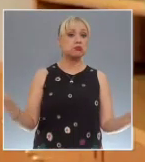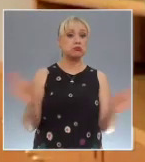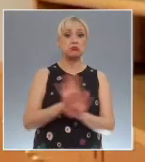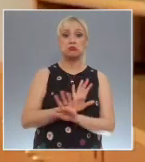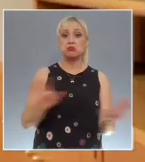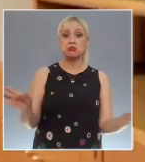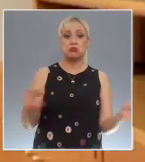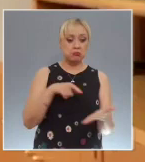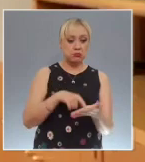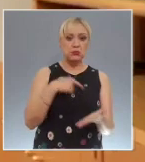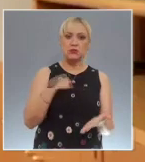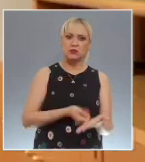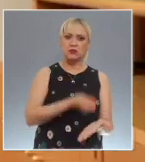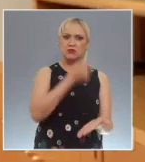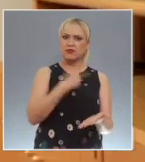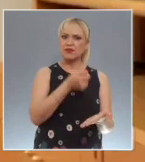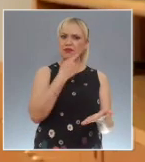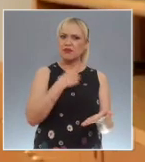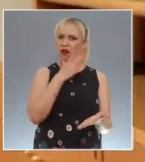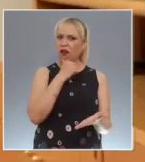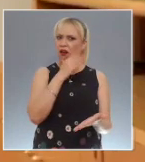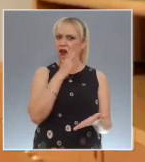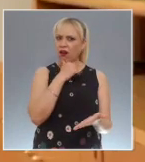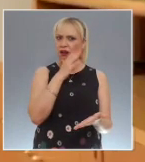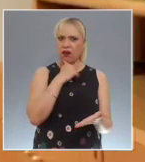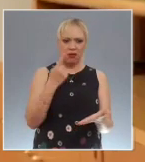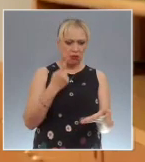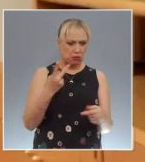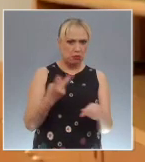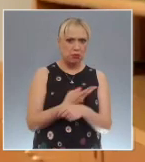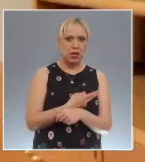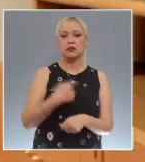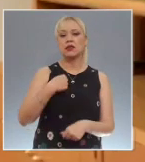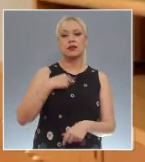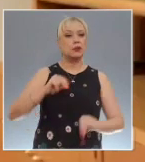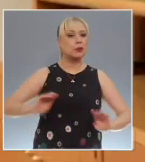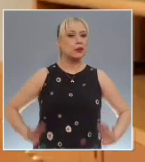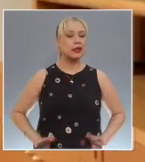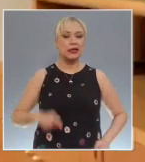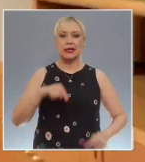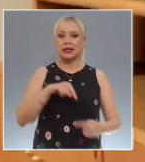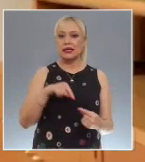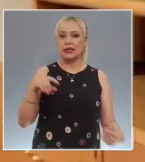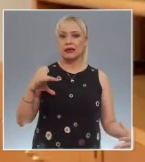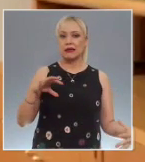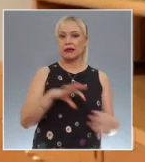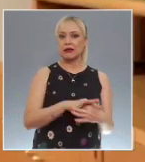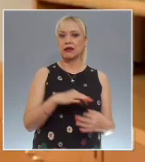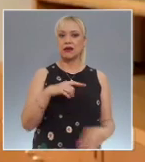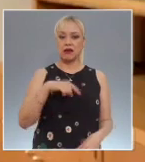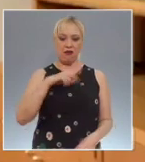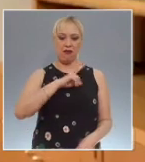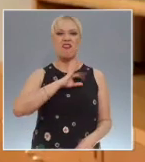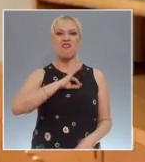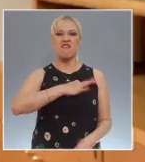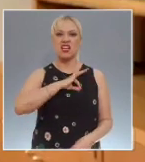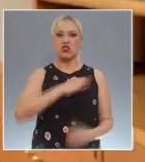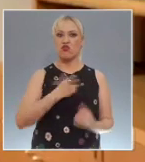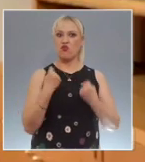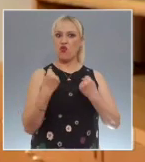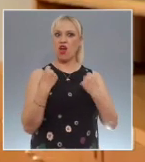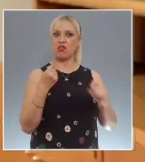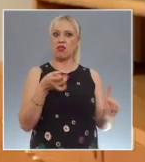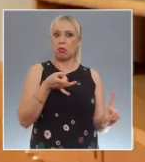antimicrobianos podría producir cerca de 10 millones de fallecimientos para el año 2050,